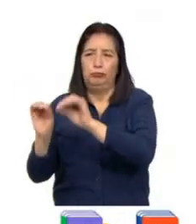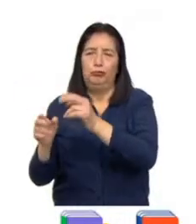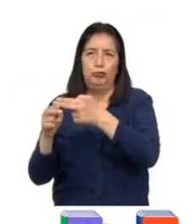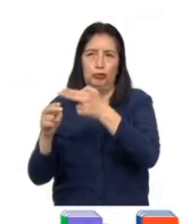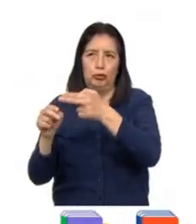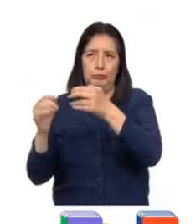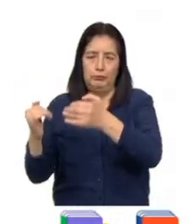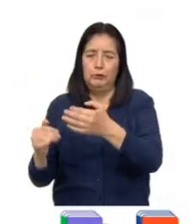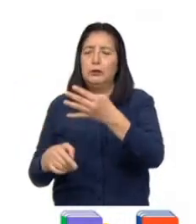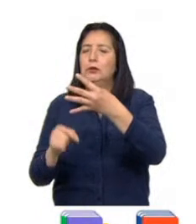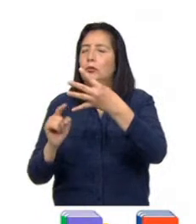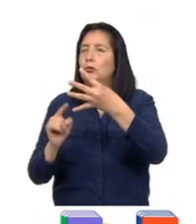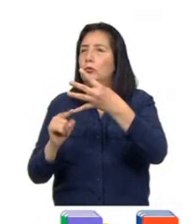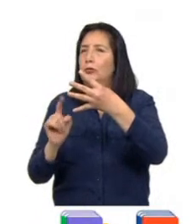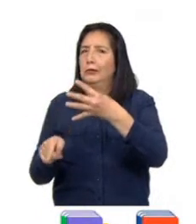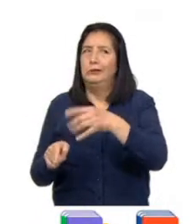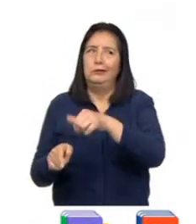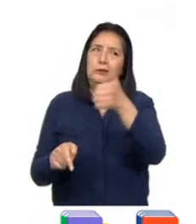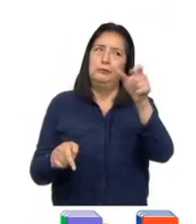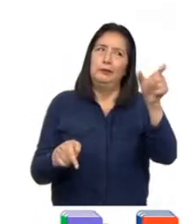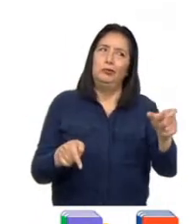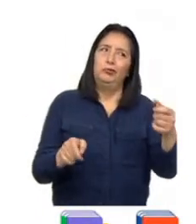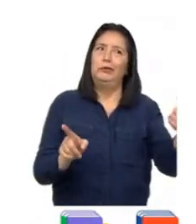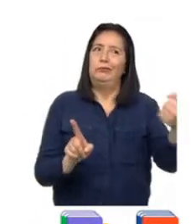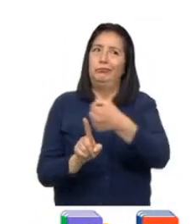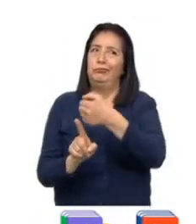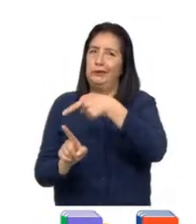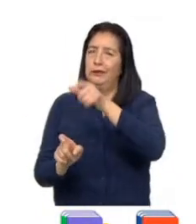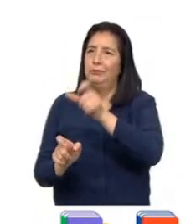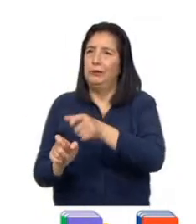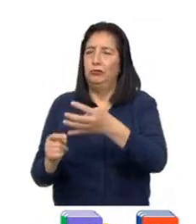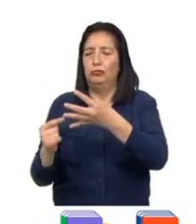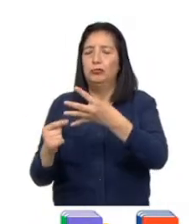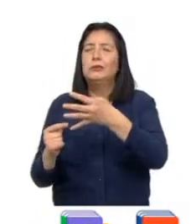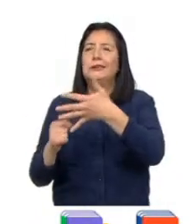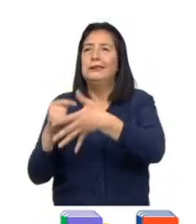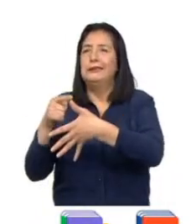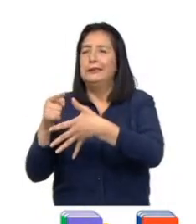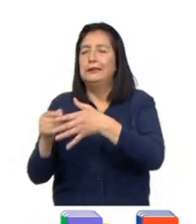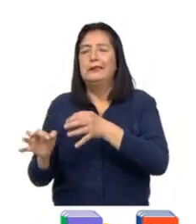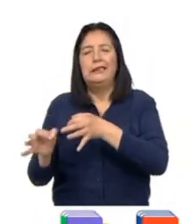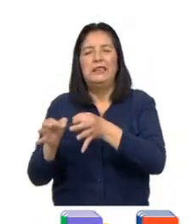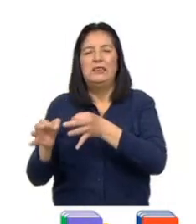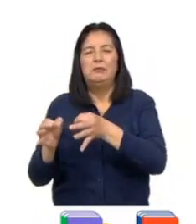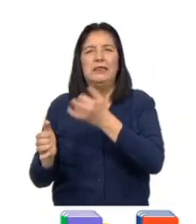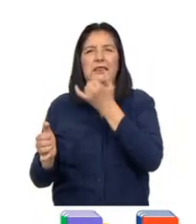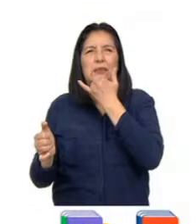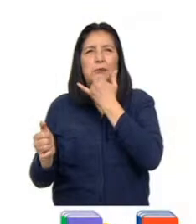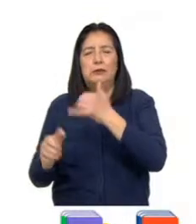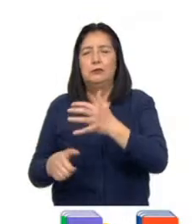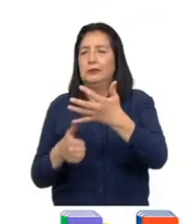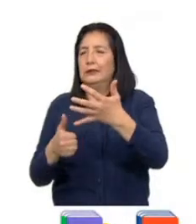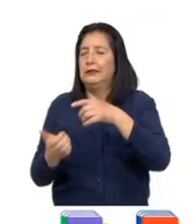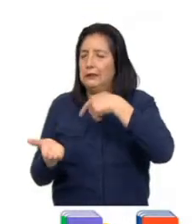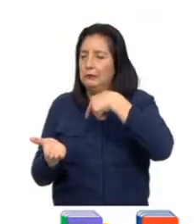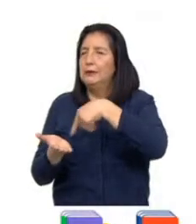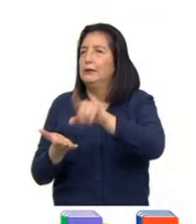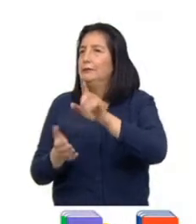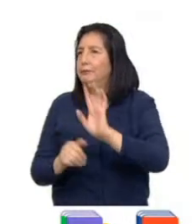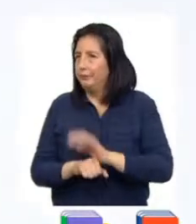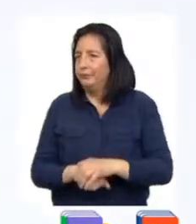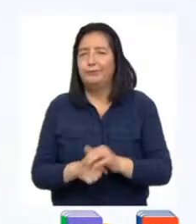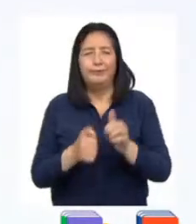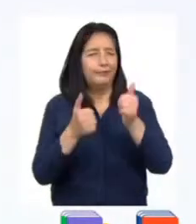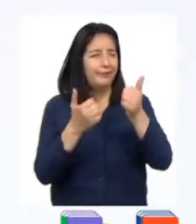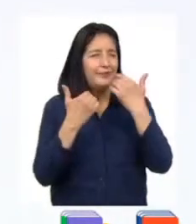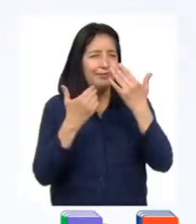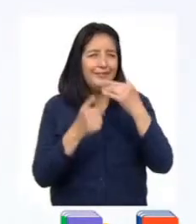llena los datos del o de los supuestos agresores, escribe una breve descripción del caso y envía el reporte. Gracias